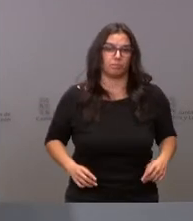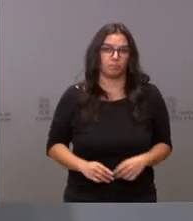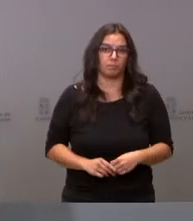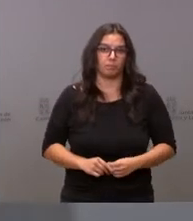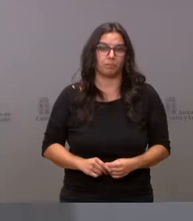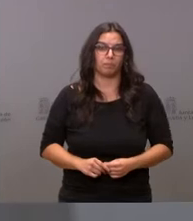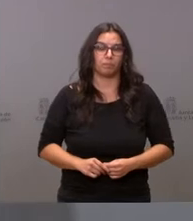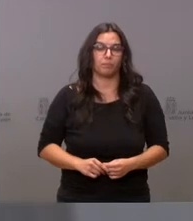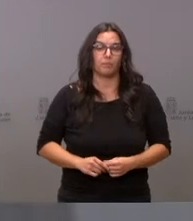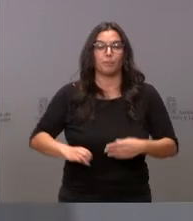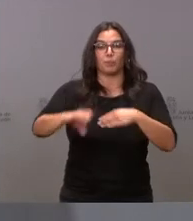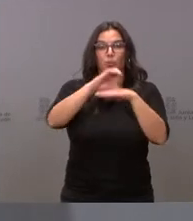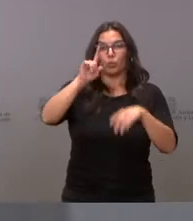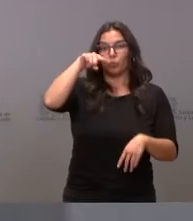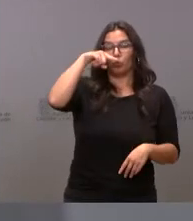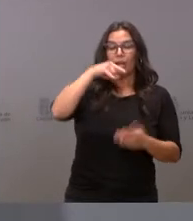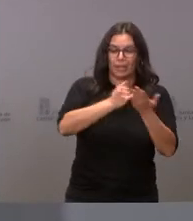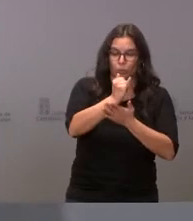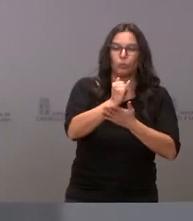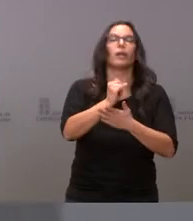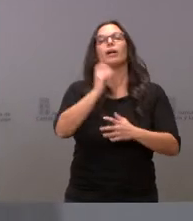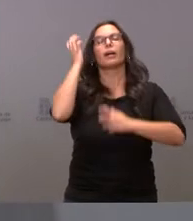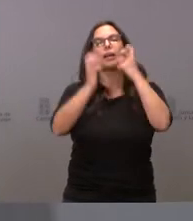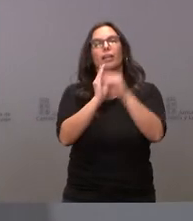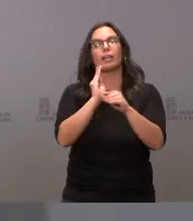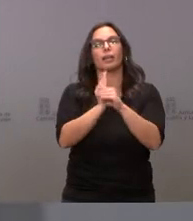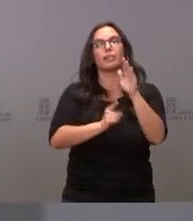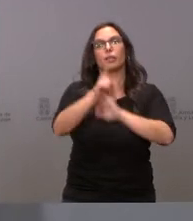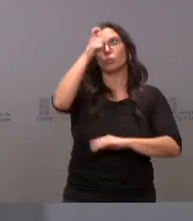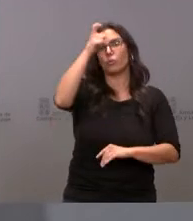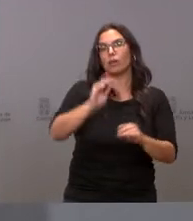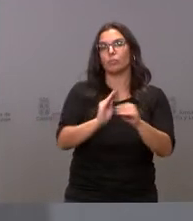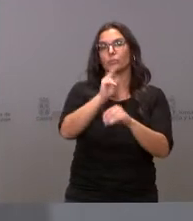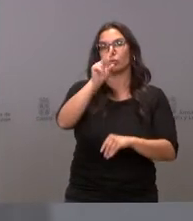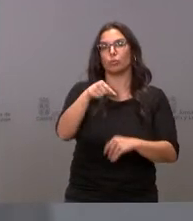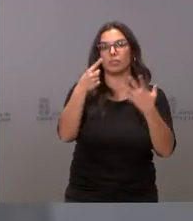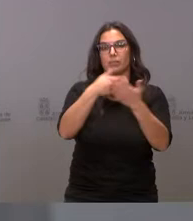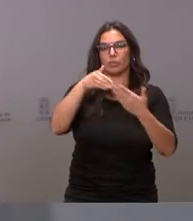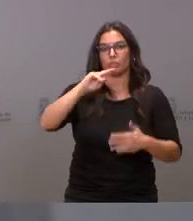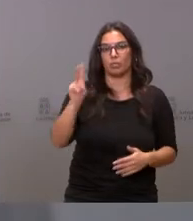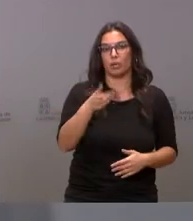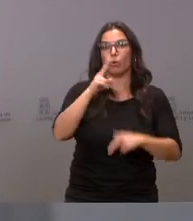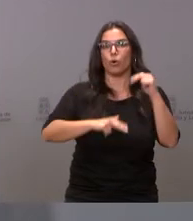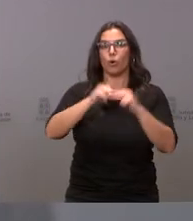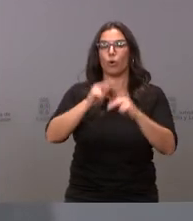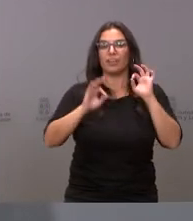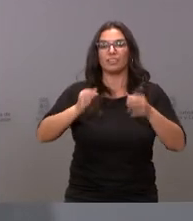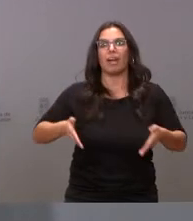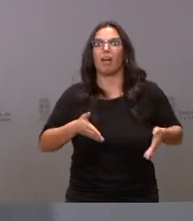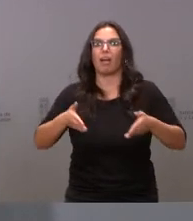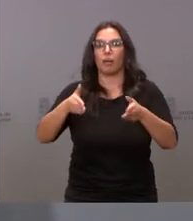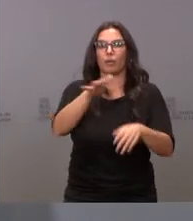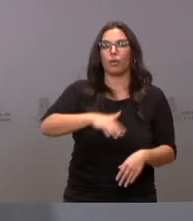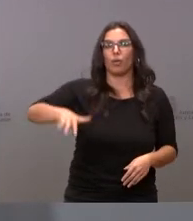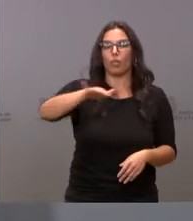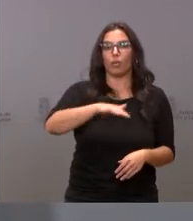La Consejería de Agricultura, Ganadería y Desarrollo Rural destina 2,6 millones de euros en obras en los caminos de la zona